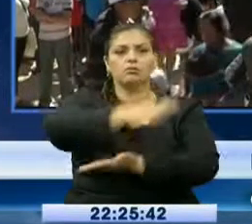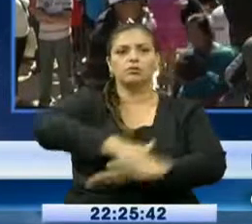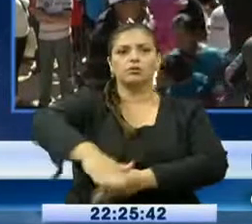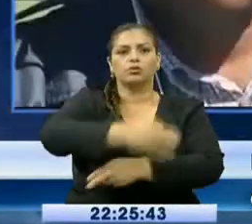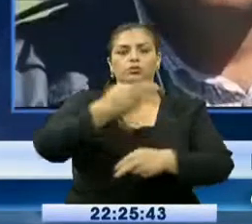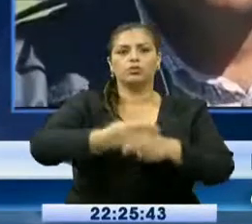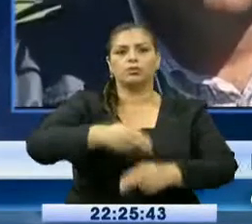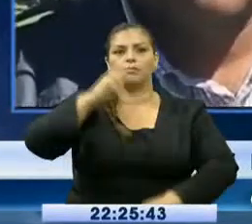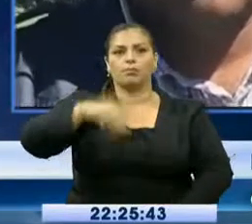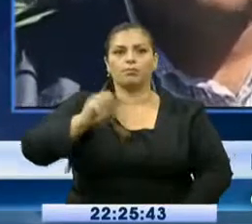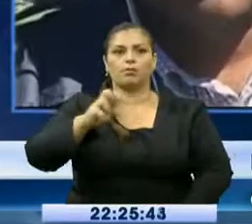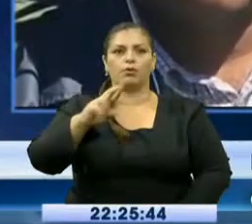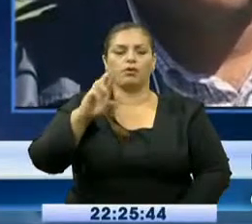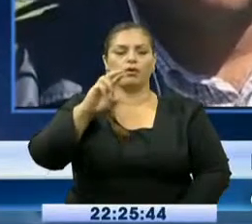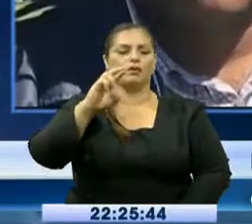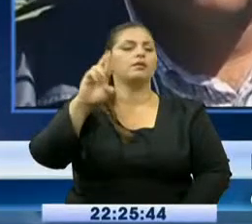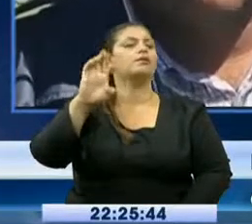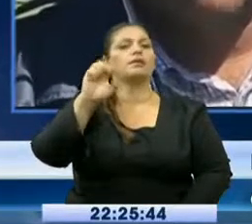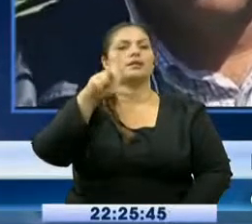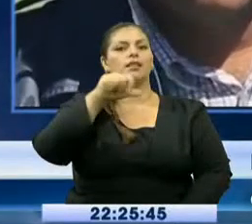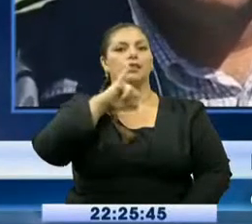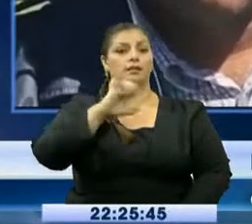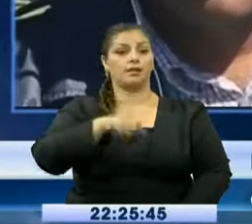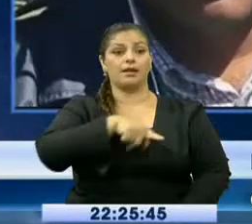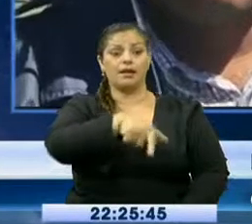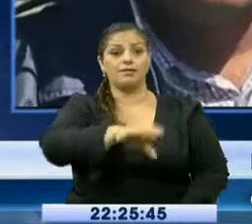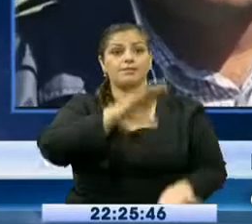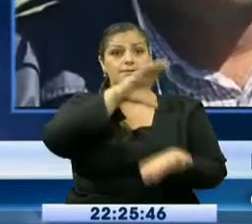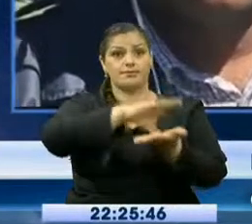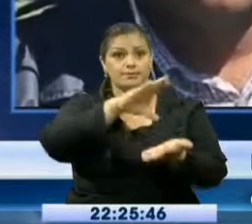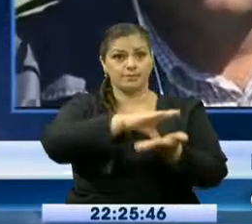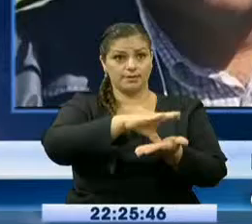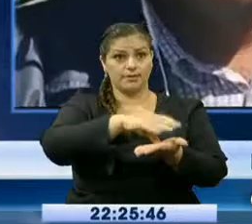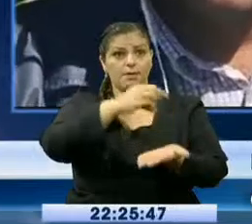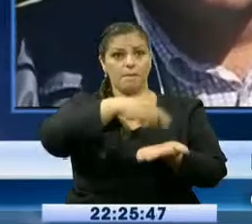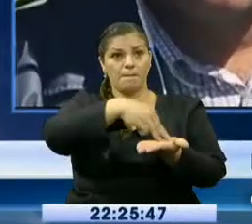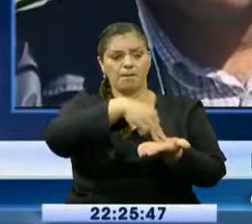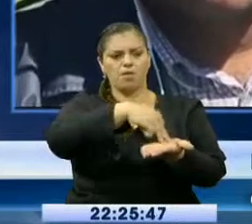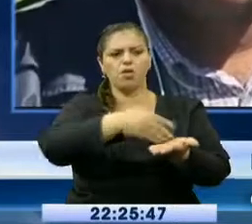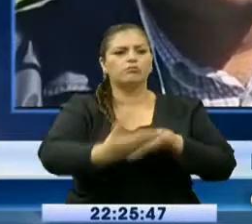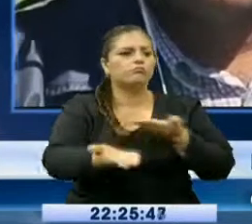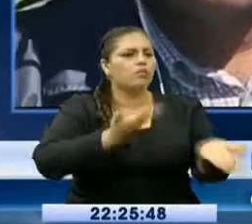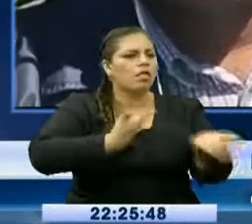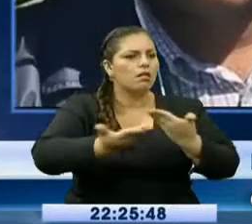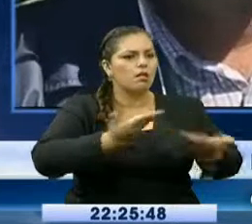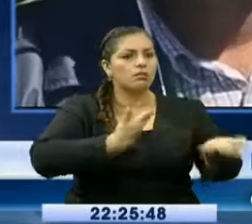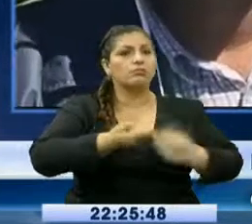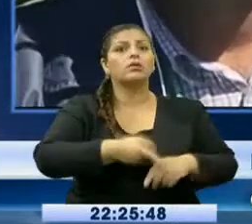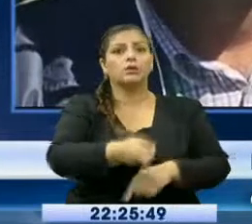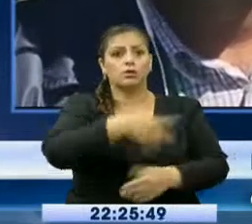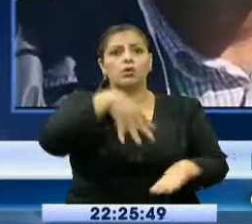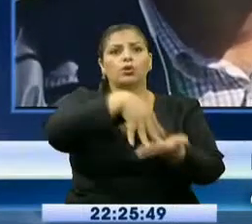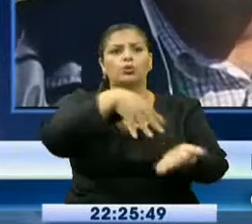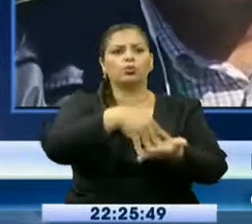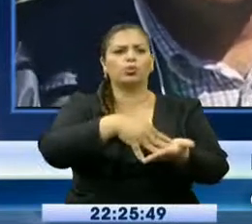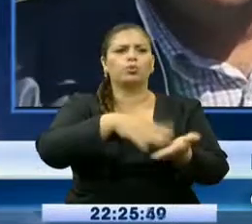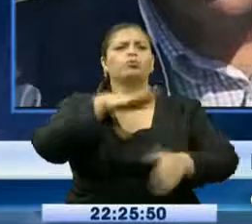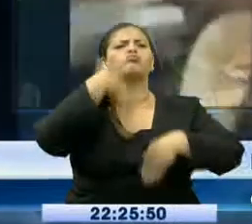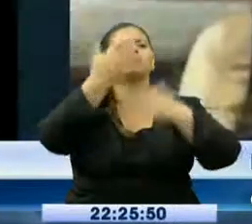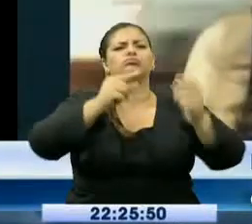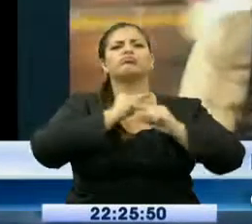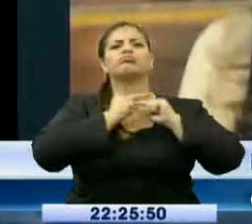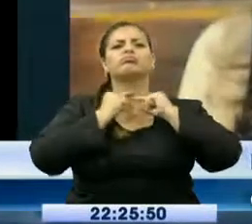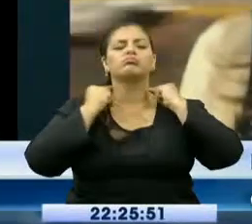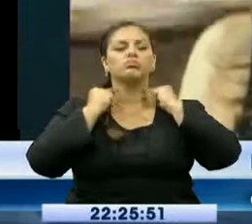miembros de un centro donde se están preparando futuros sacerdotes. En este seminario dará una